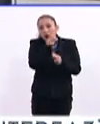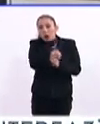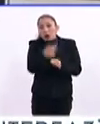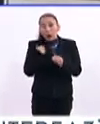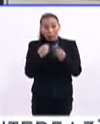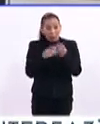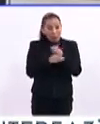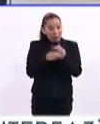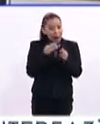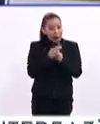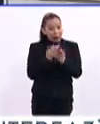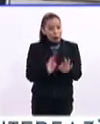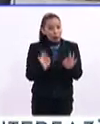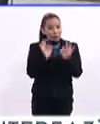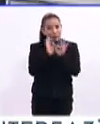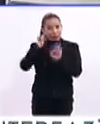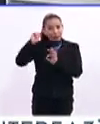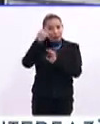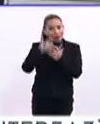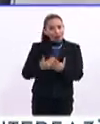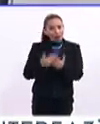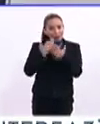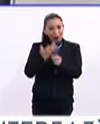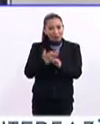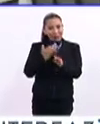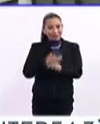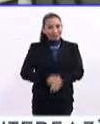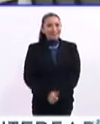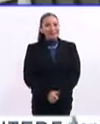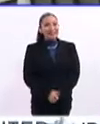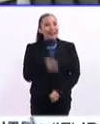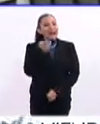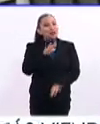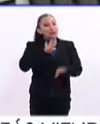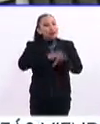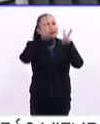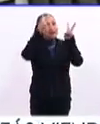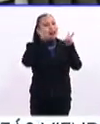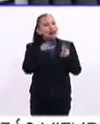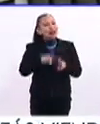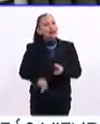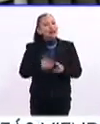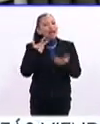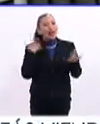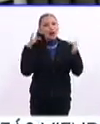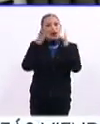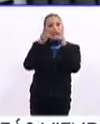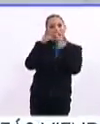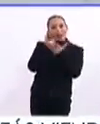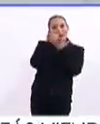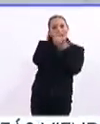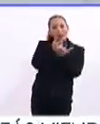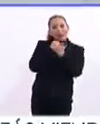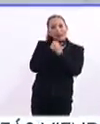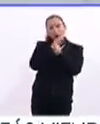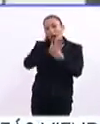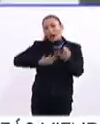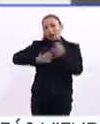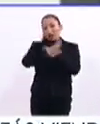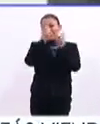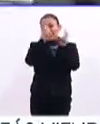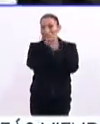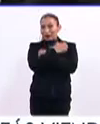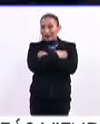uno de los elementos motor de la tecnología de nuestra era. Esto y mucho más en el programa que te conecta con lo mejor de la información